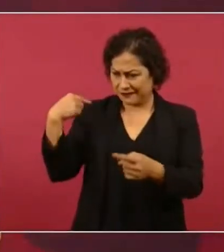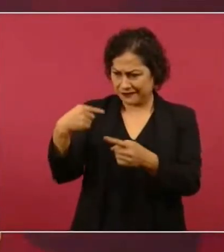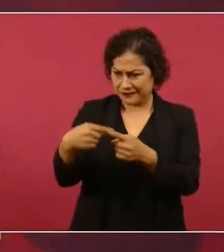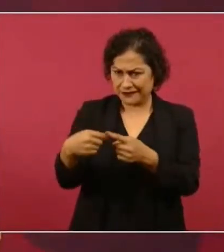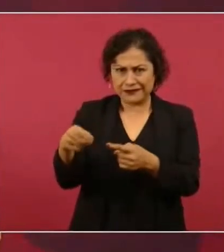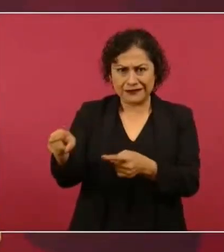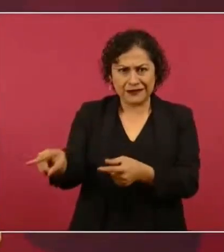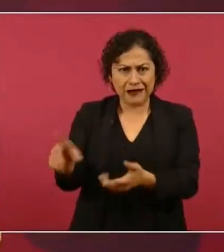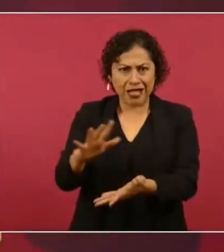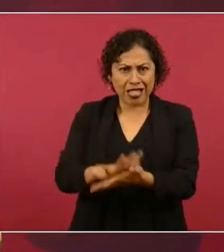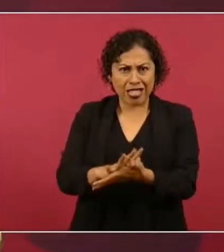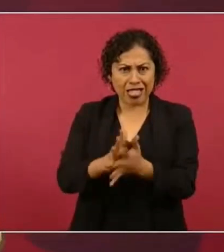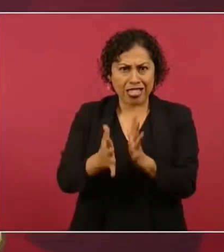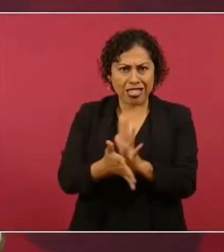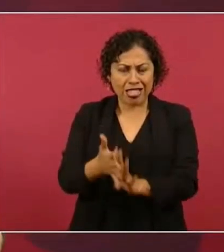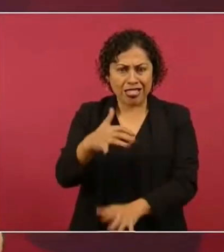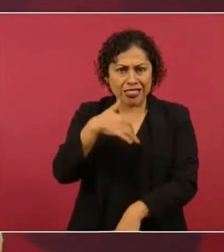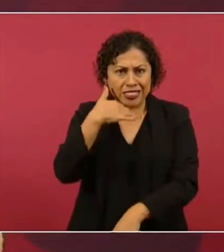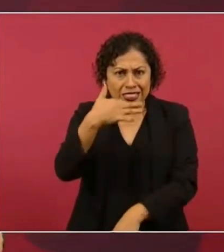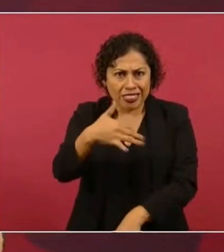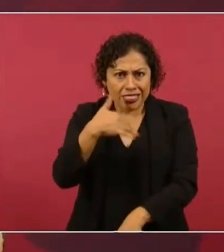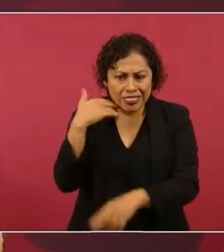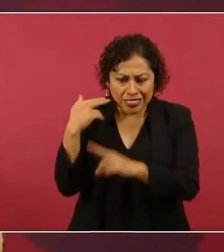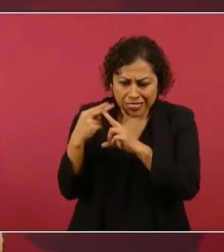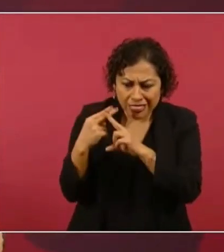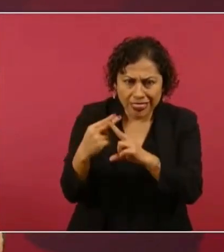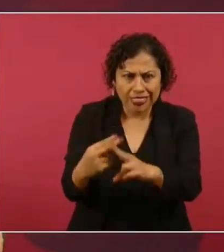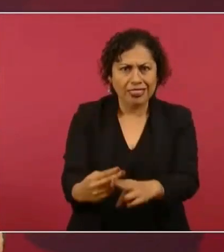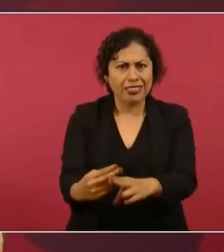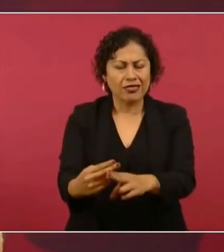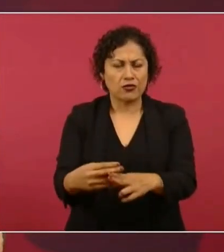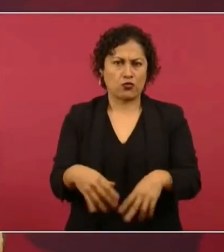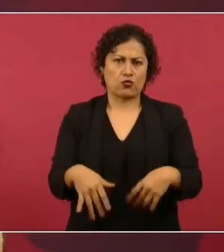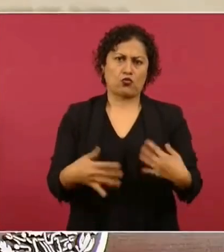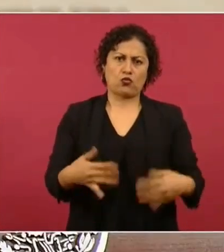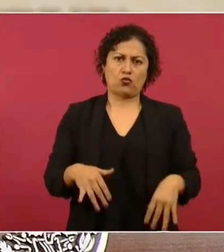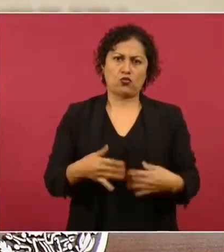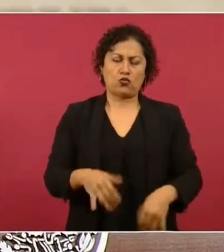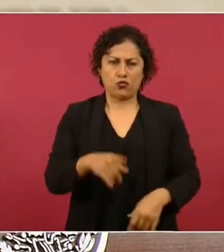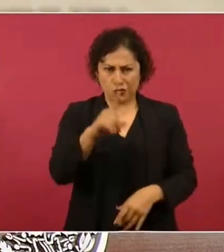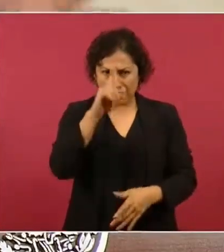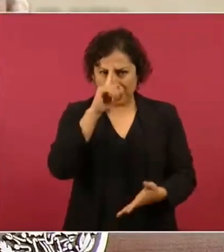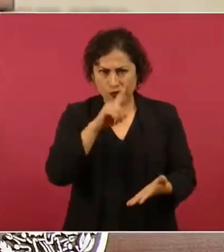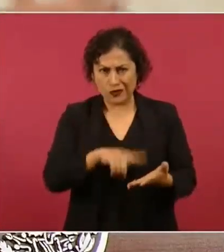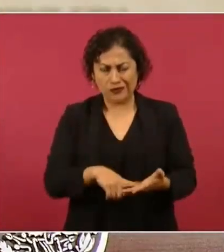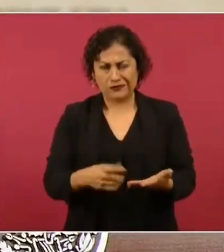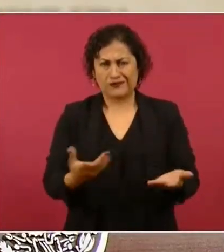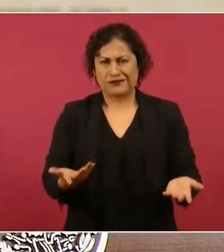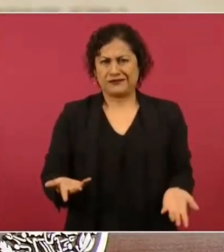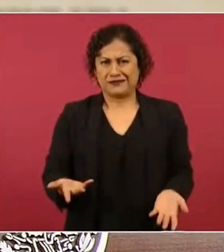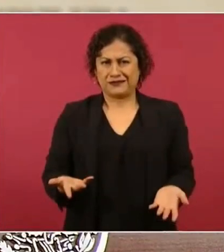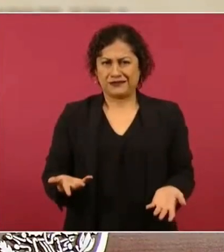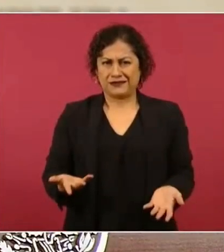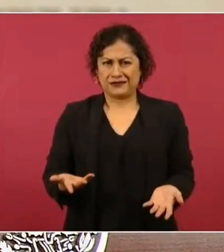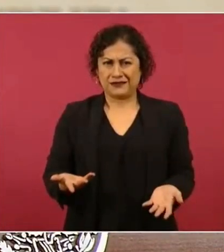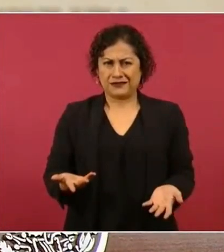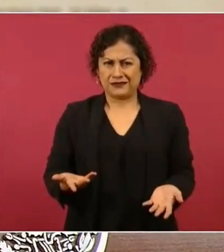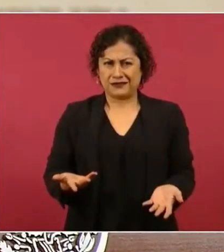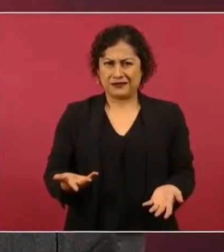y todavía se atreve